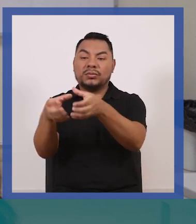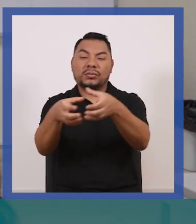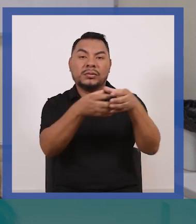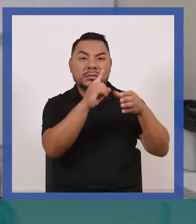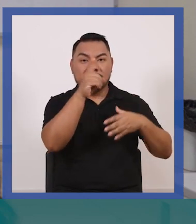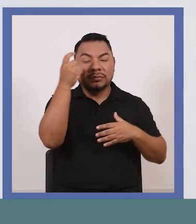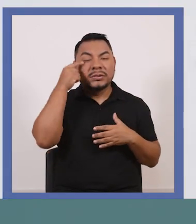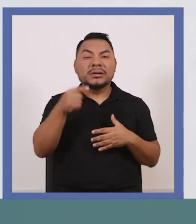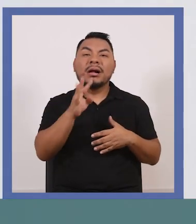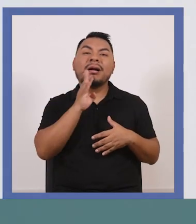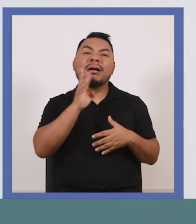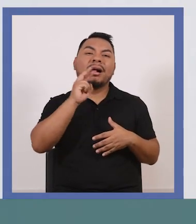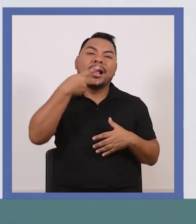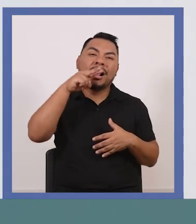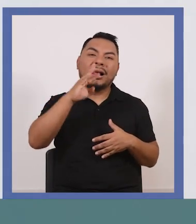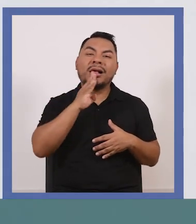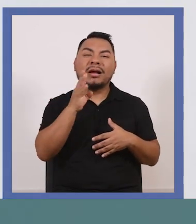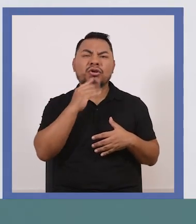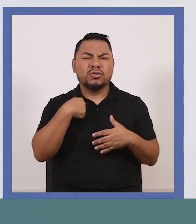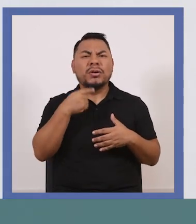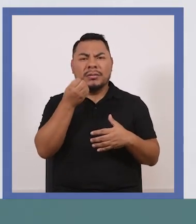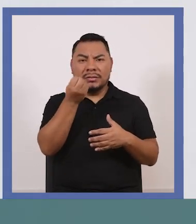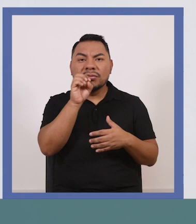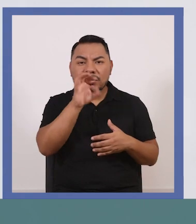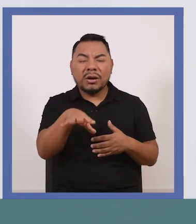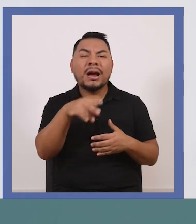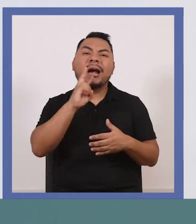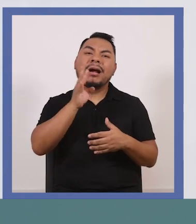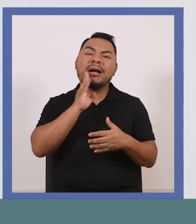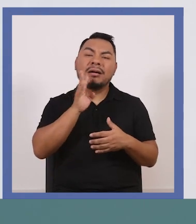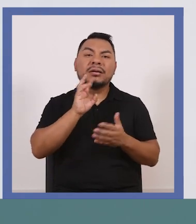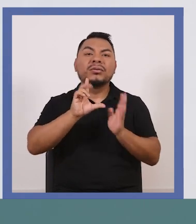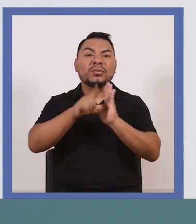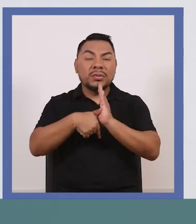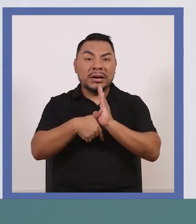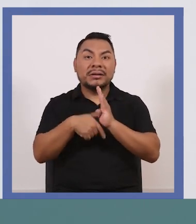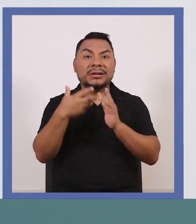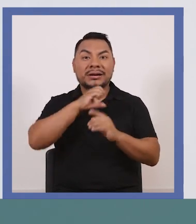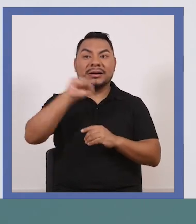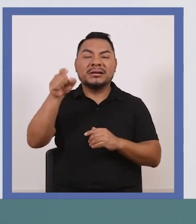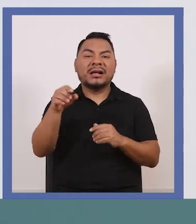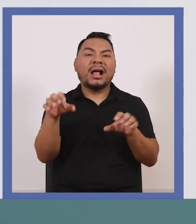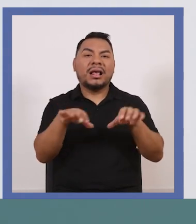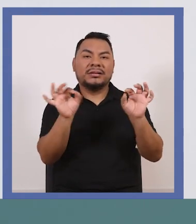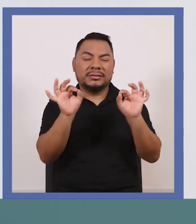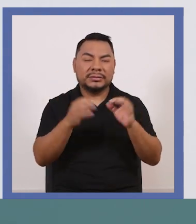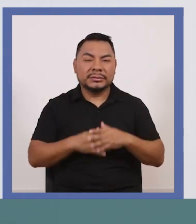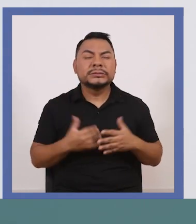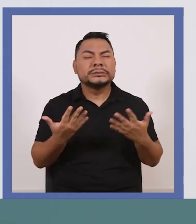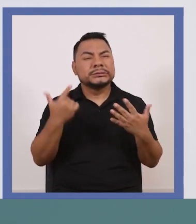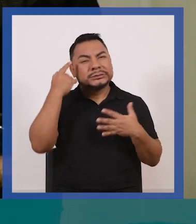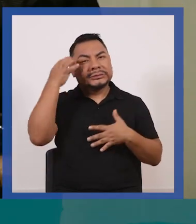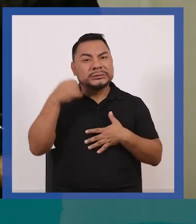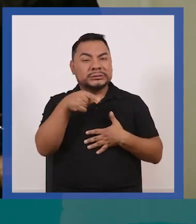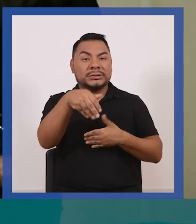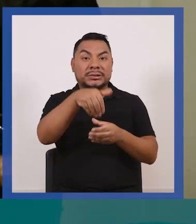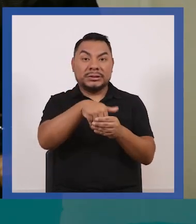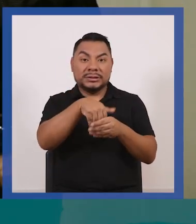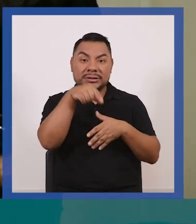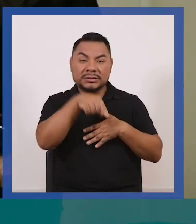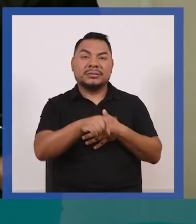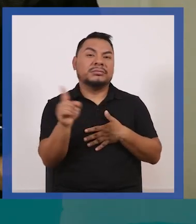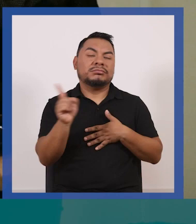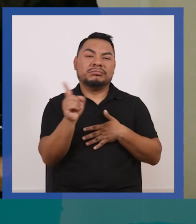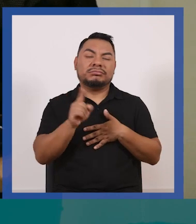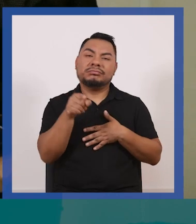políticos es el populismo, ¿no? Eso de ofrecer mucho y hacer muy poco. Entonces tenemos que crear un sistema electoral que garantice